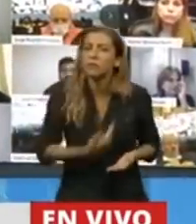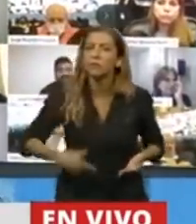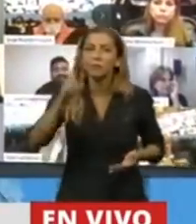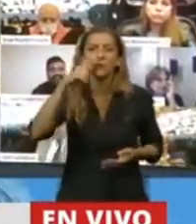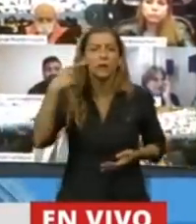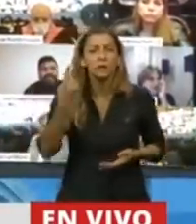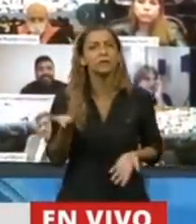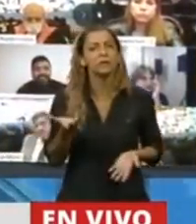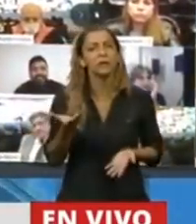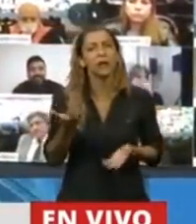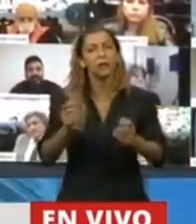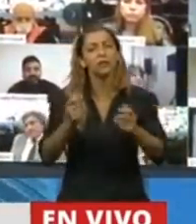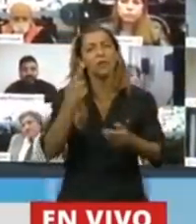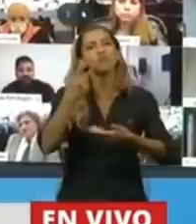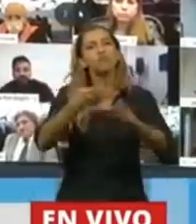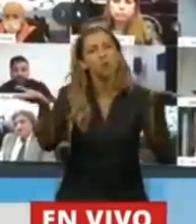Argentina tomaba estas medidas.